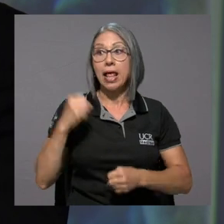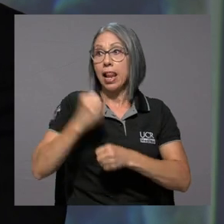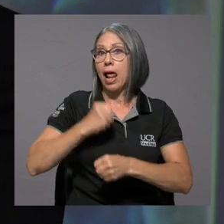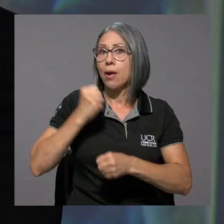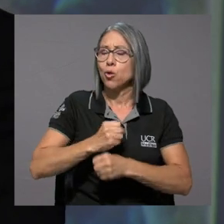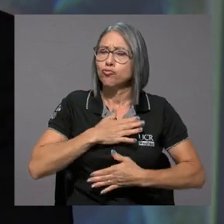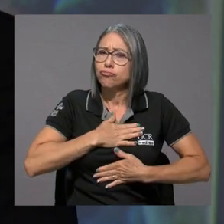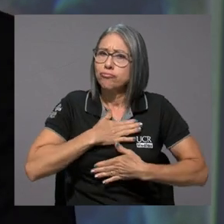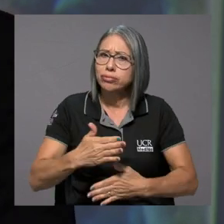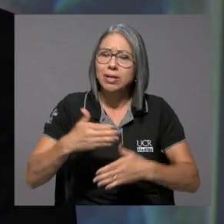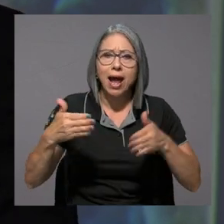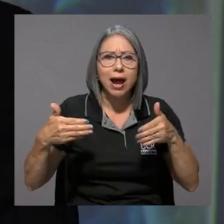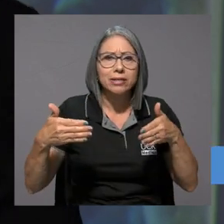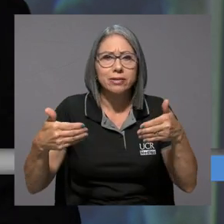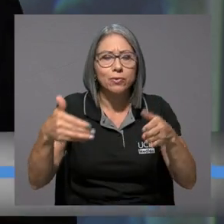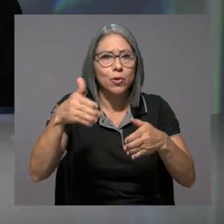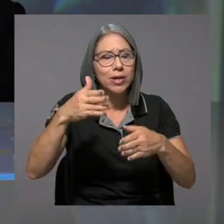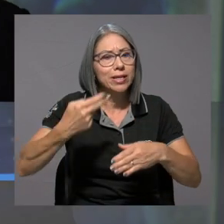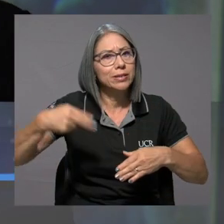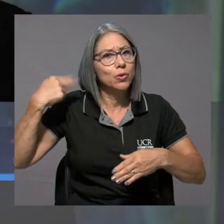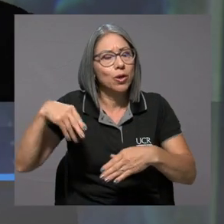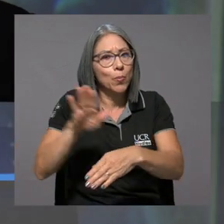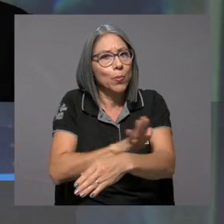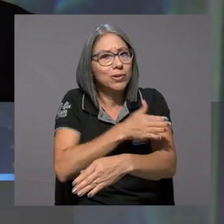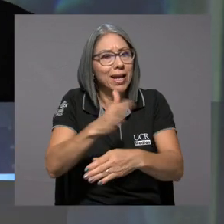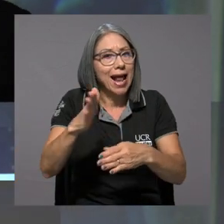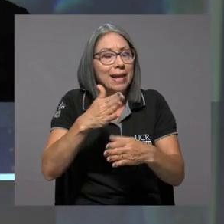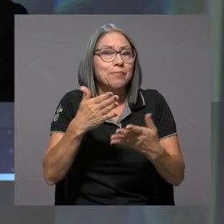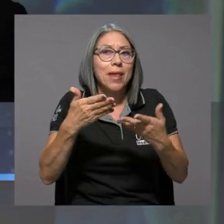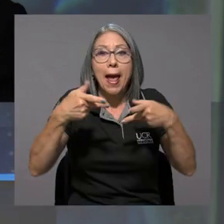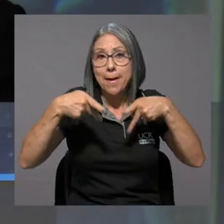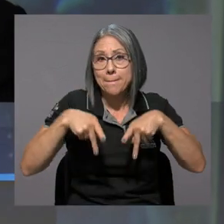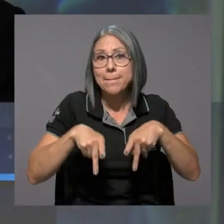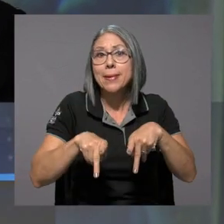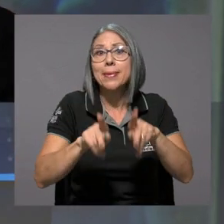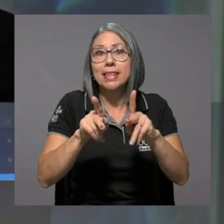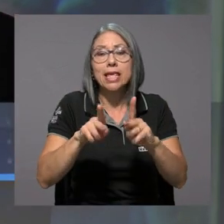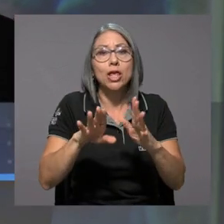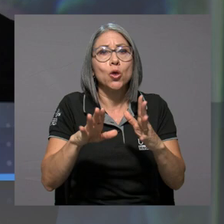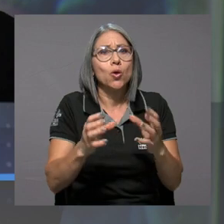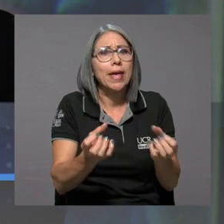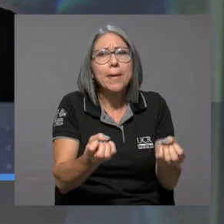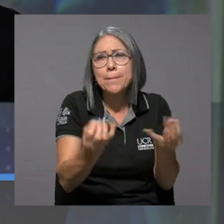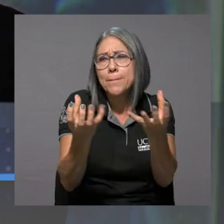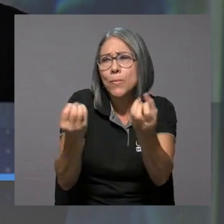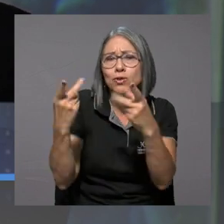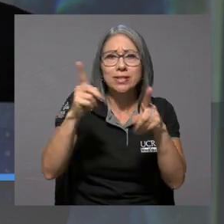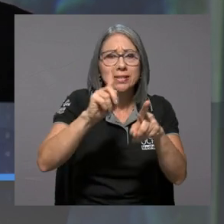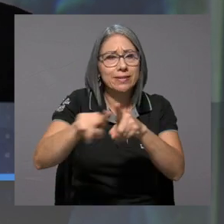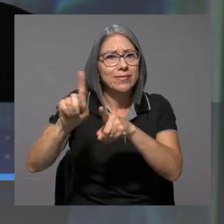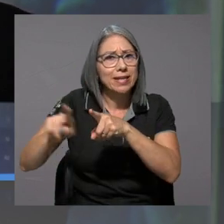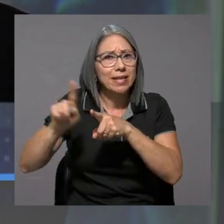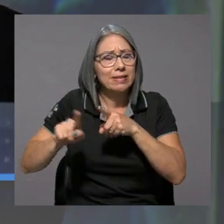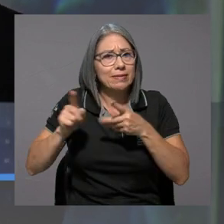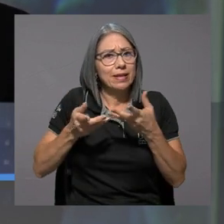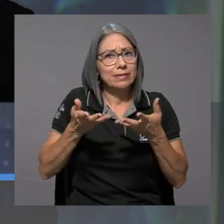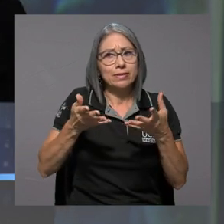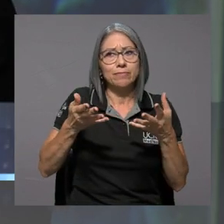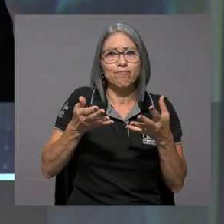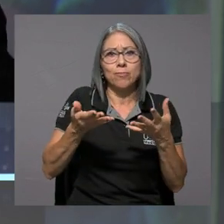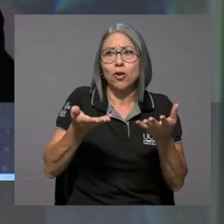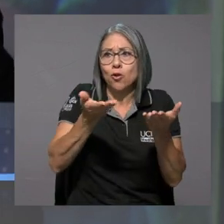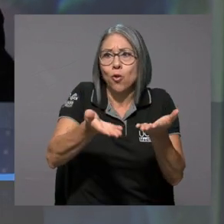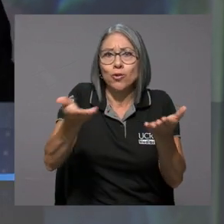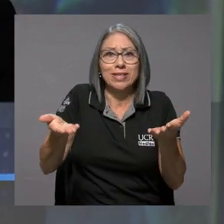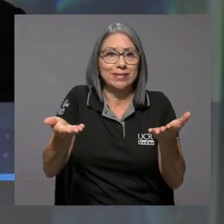labor incumiable del Archivo Histórico Musical ha permitido, por ejemplo, que centenares de obras en este vínculo del Ministerio de